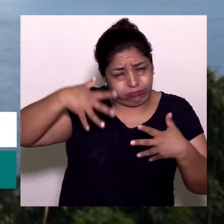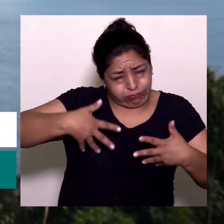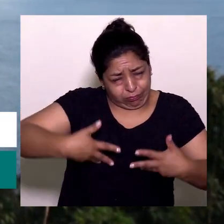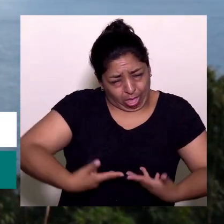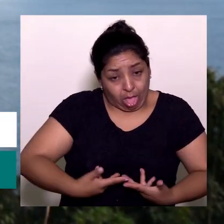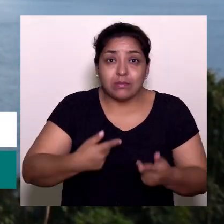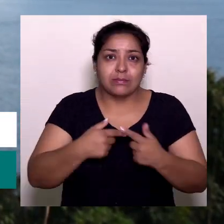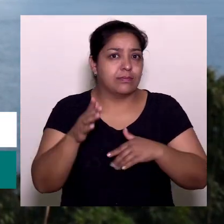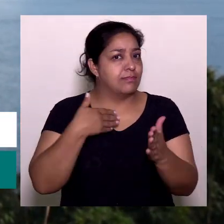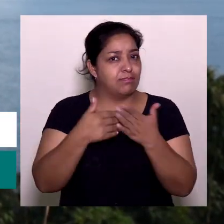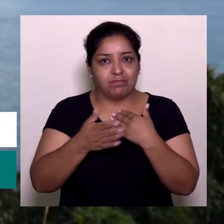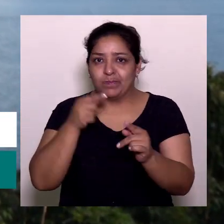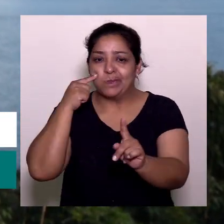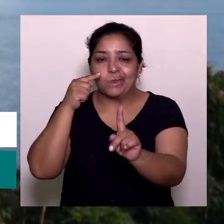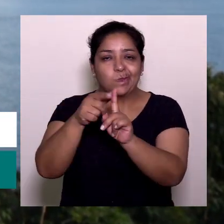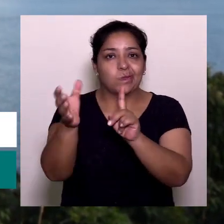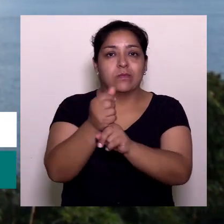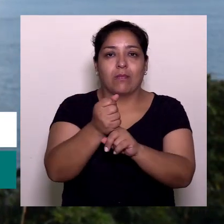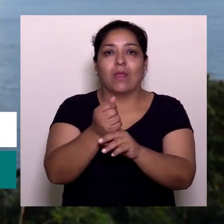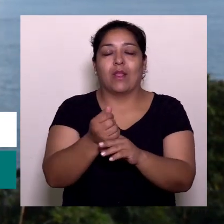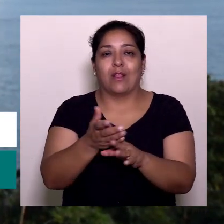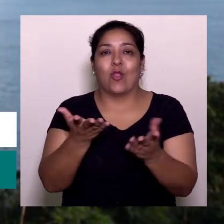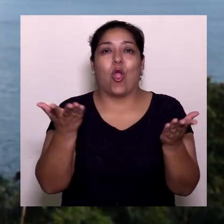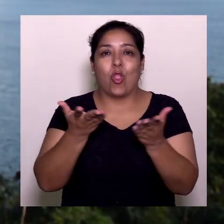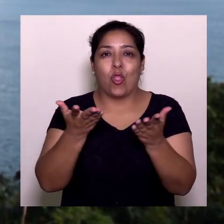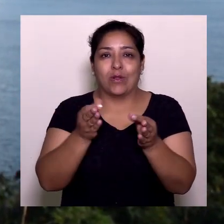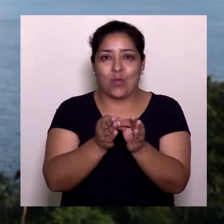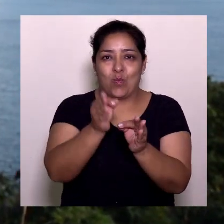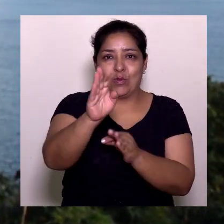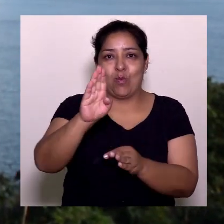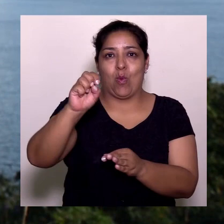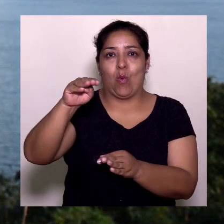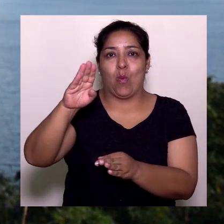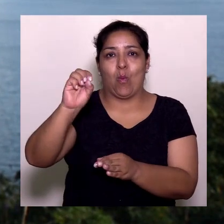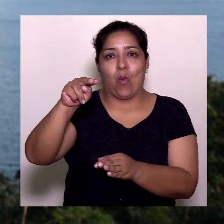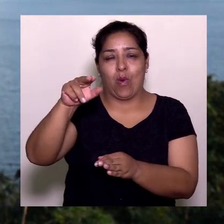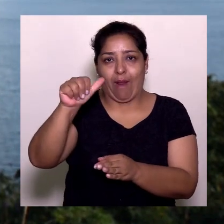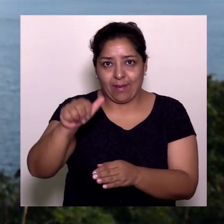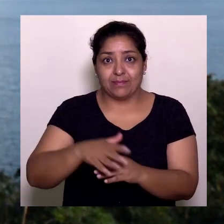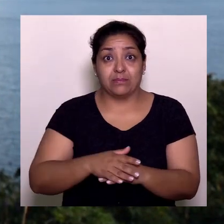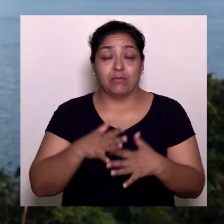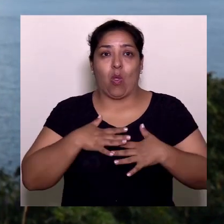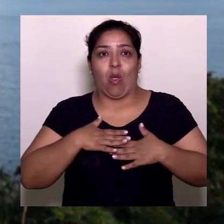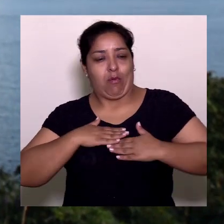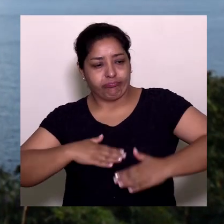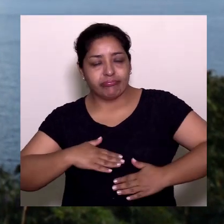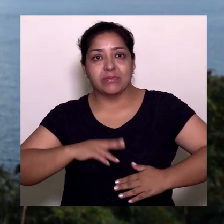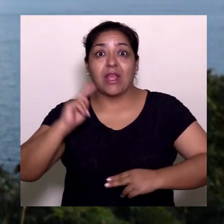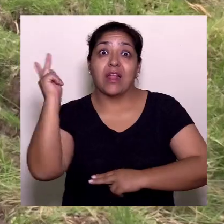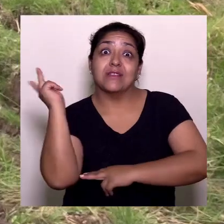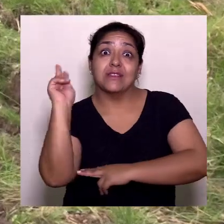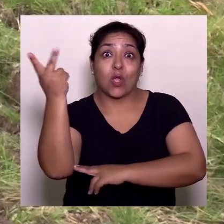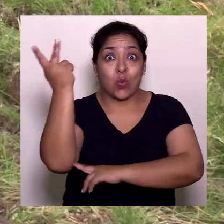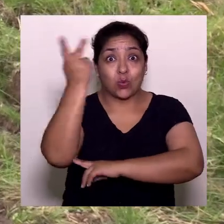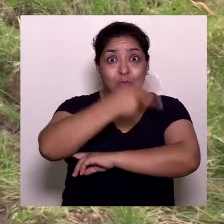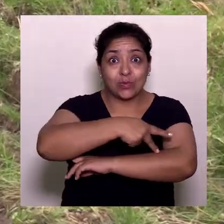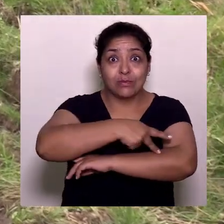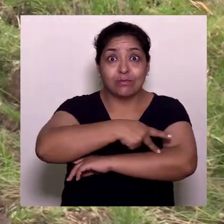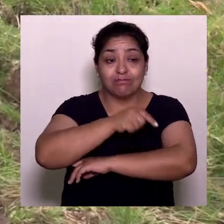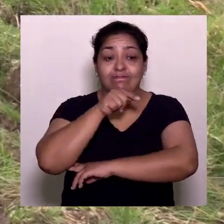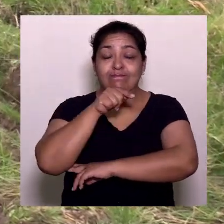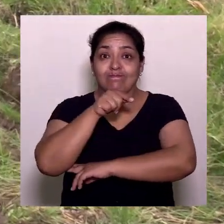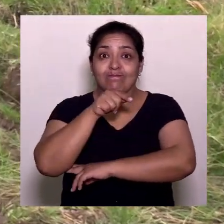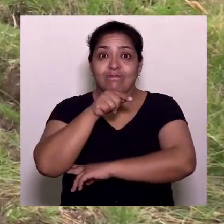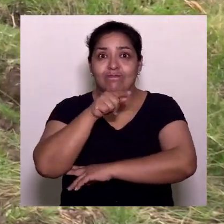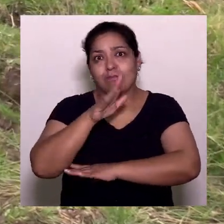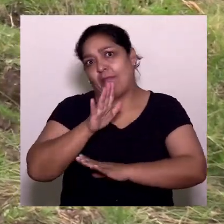el calor, pero se logró el objetivo de llegar a Bomboná, que eso fue lo más gratificante. Y en cuanto a aquí, el segundo